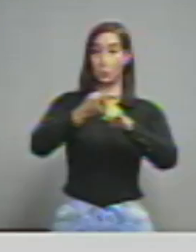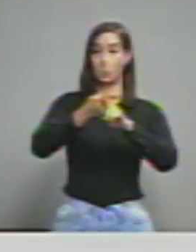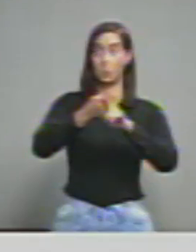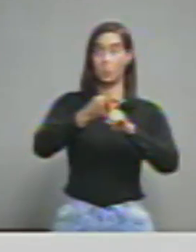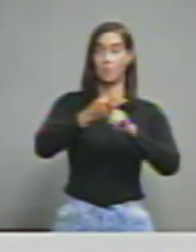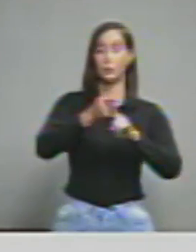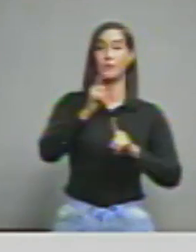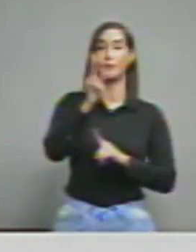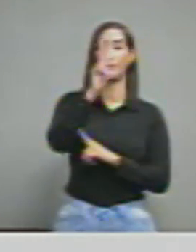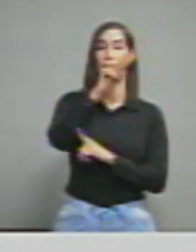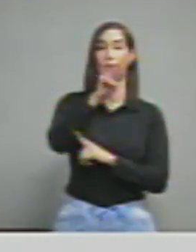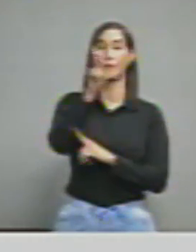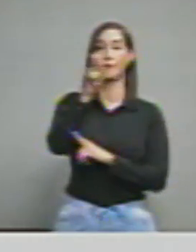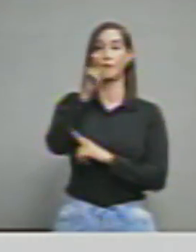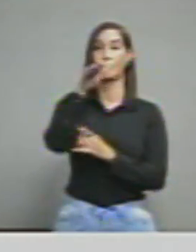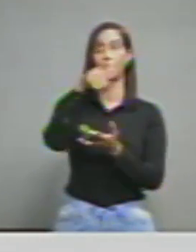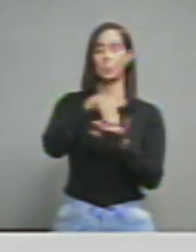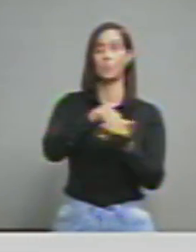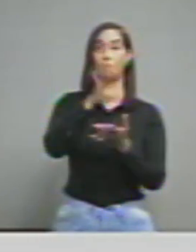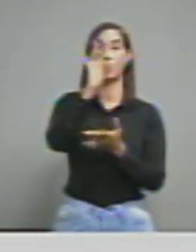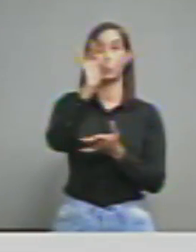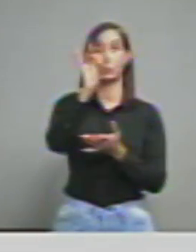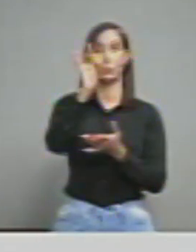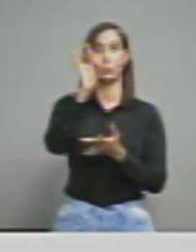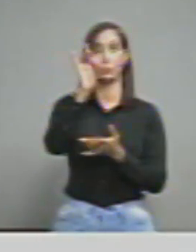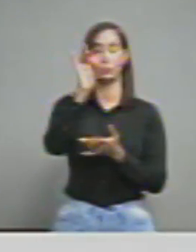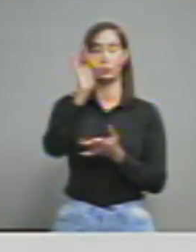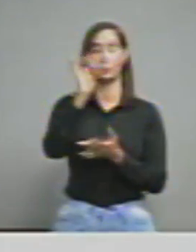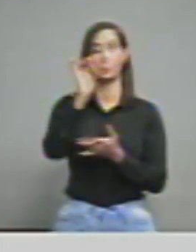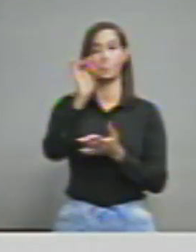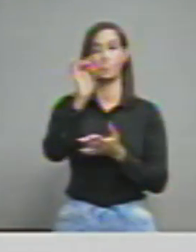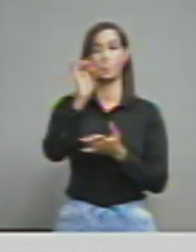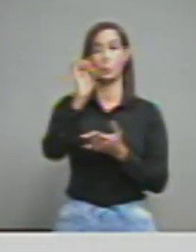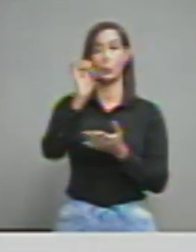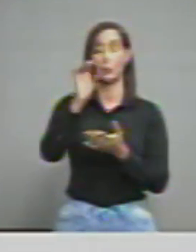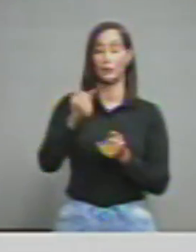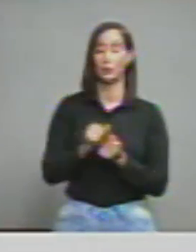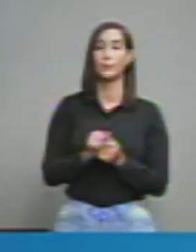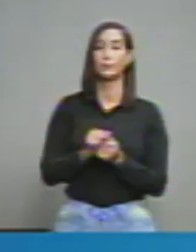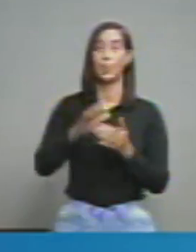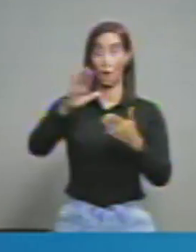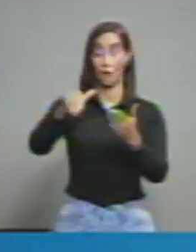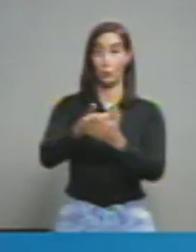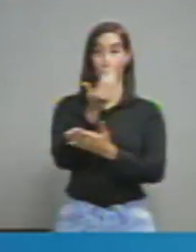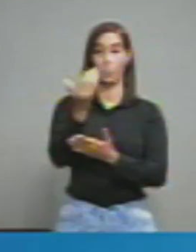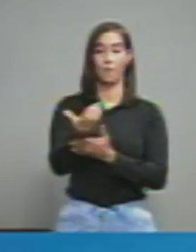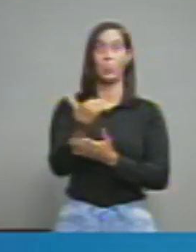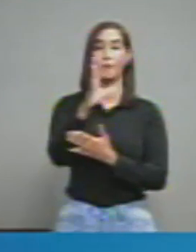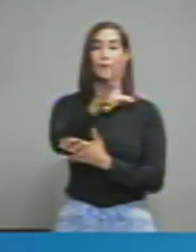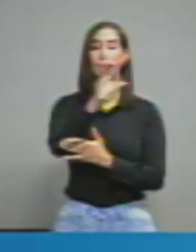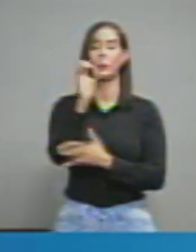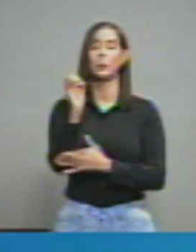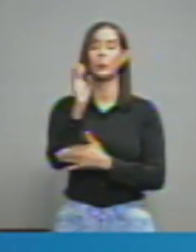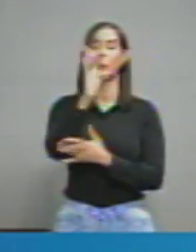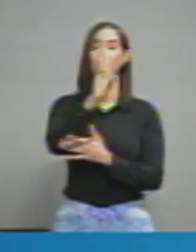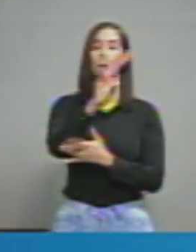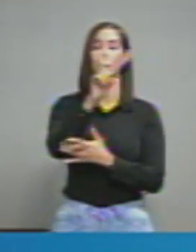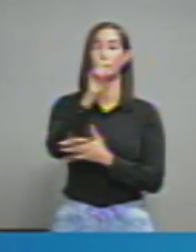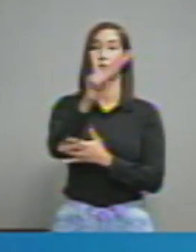22 mil 8 casos nuevos 571